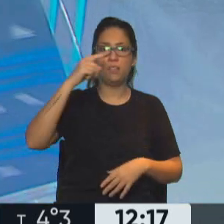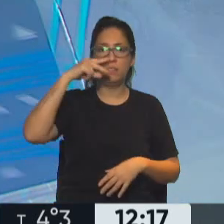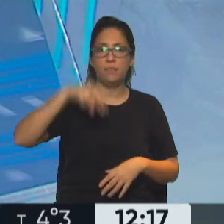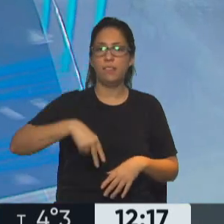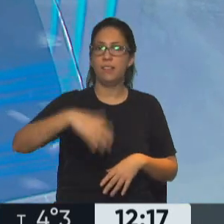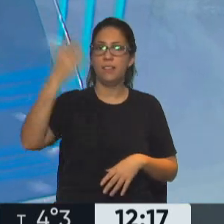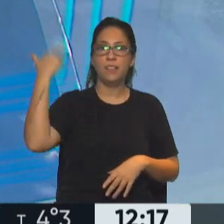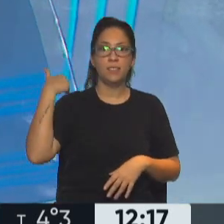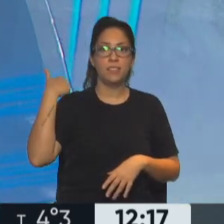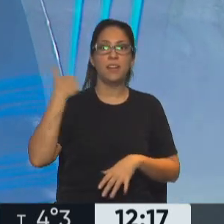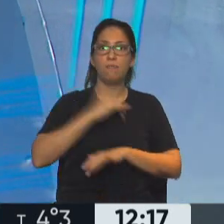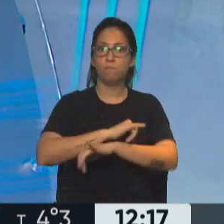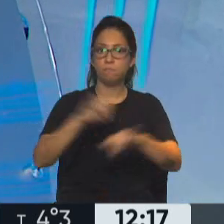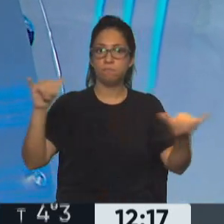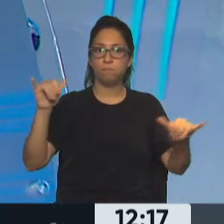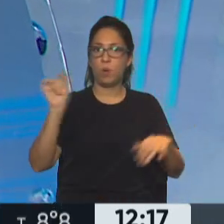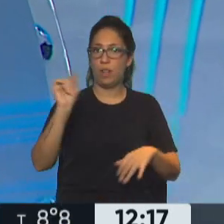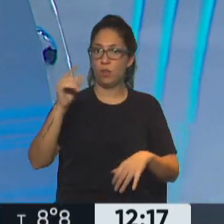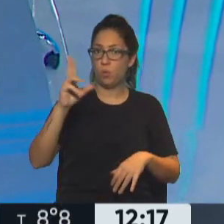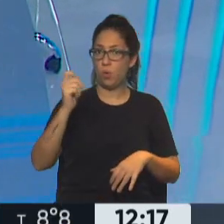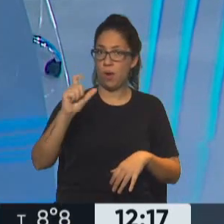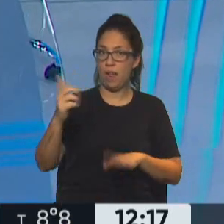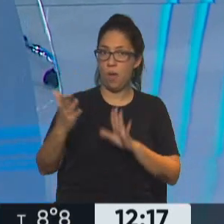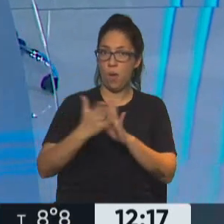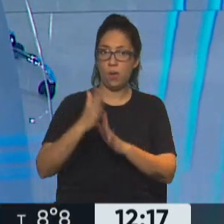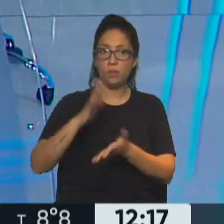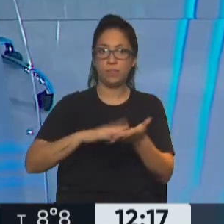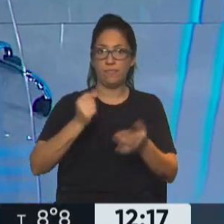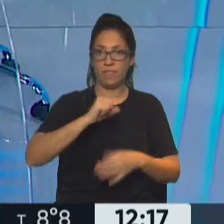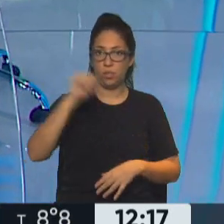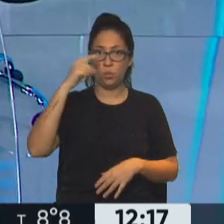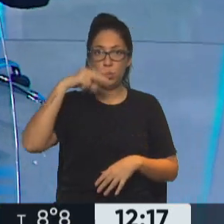ayer el dato. Tal cual. En minutos con Raúl de la Torre y la inflación del mes de junio en la República Argentina. ¡Gracias! ¡Gracias!